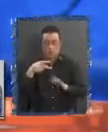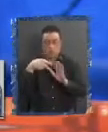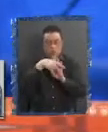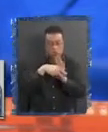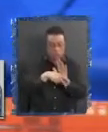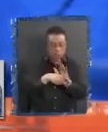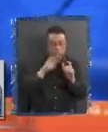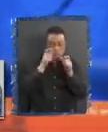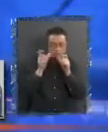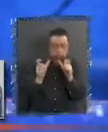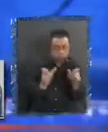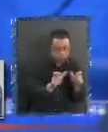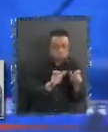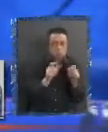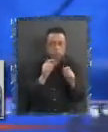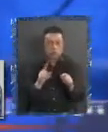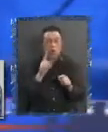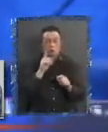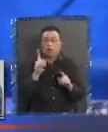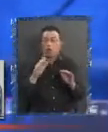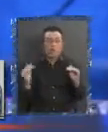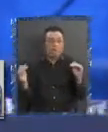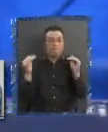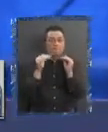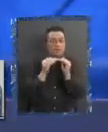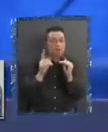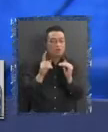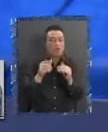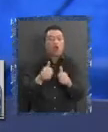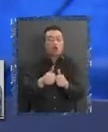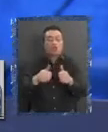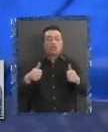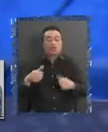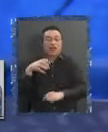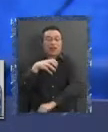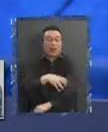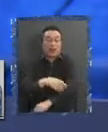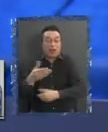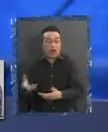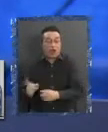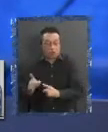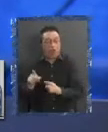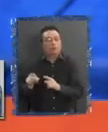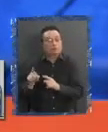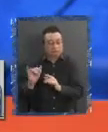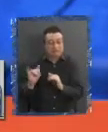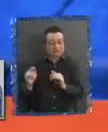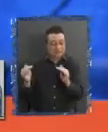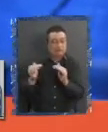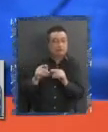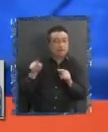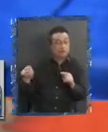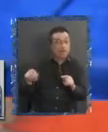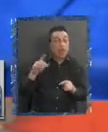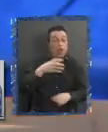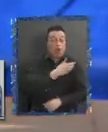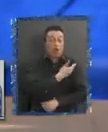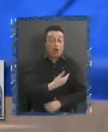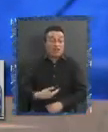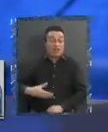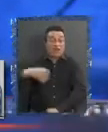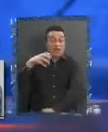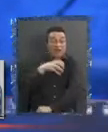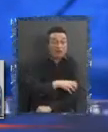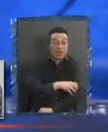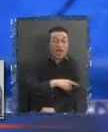fiscalizador Que no es exactamente Lo mismo Lo que hace el consejo regional Hoy día Pero ese es el órgano colegiado El gobierno regional Que hay En estricto rigor